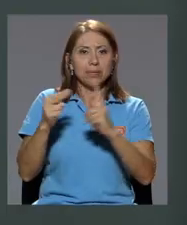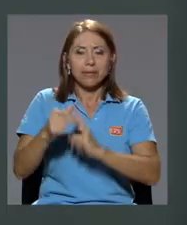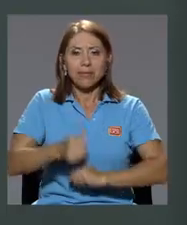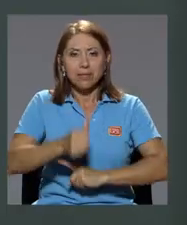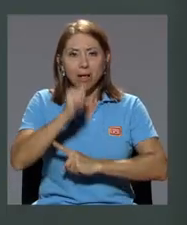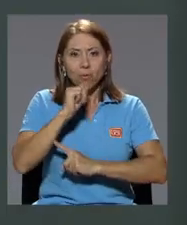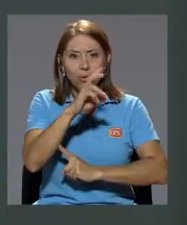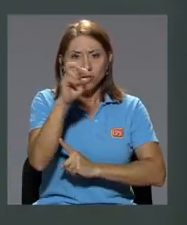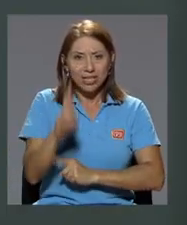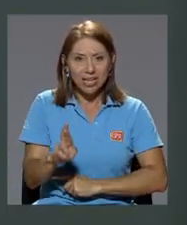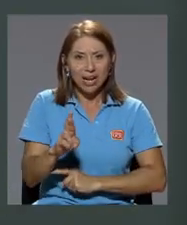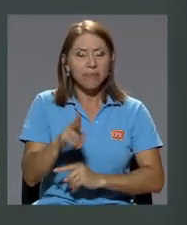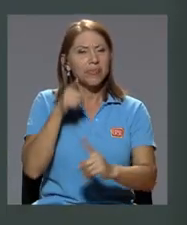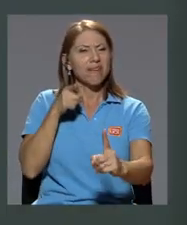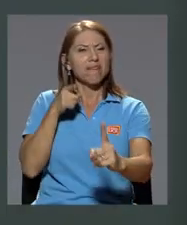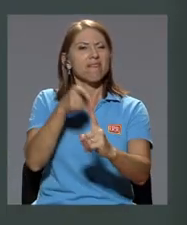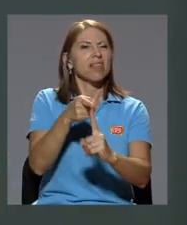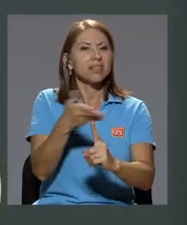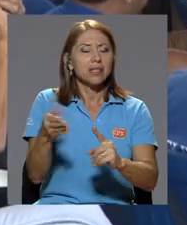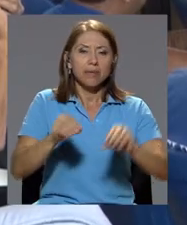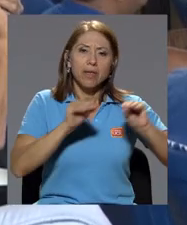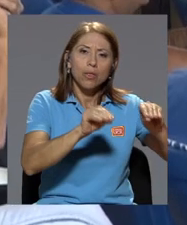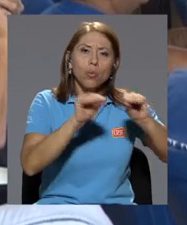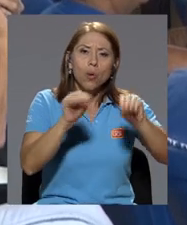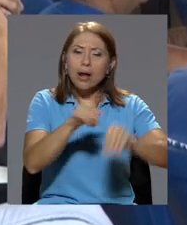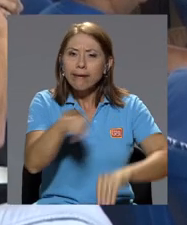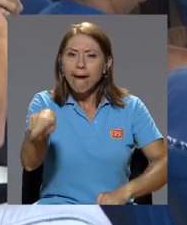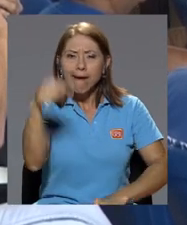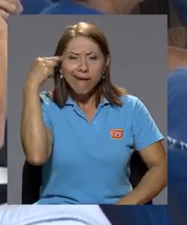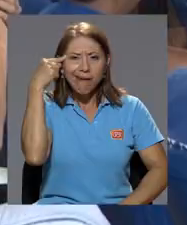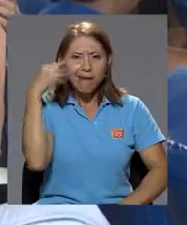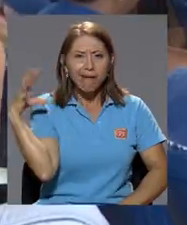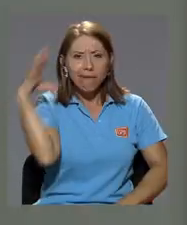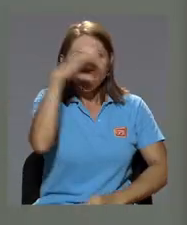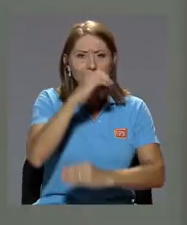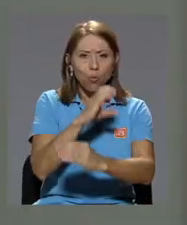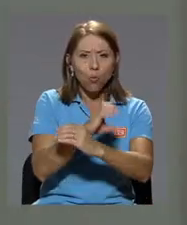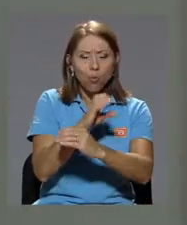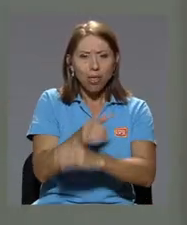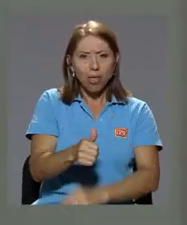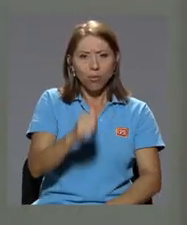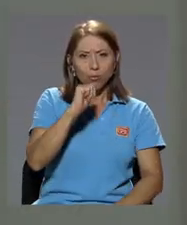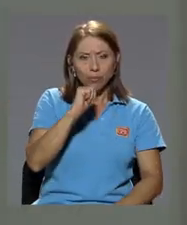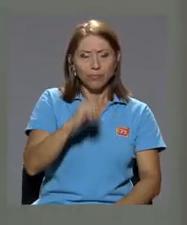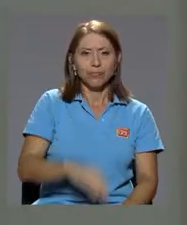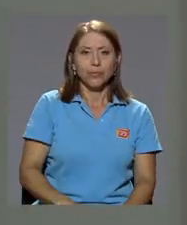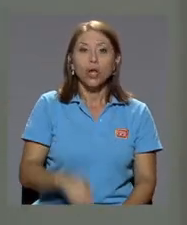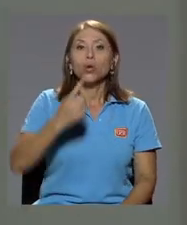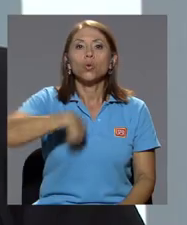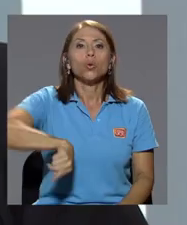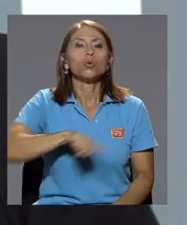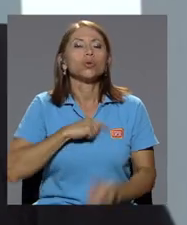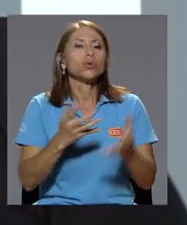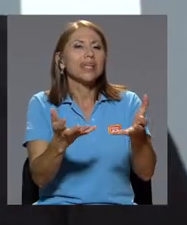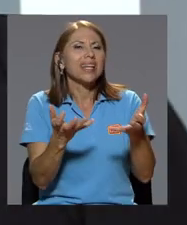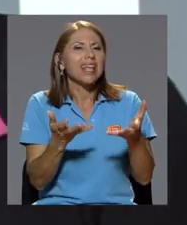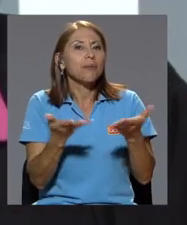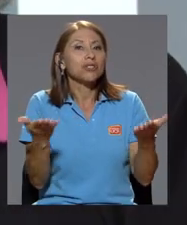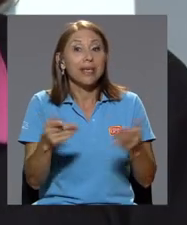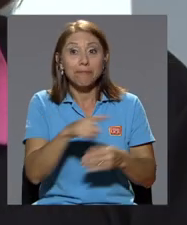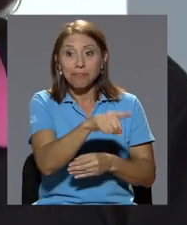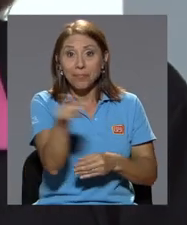Costa Rica, cuyo fin es educar y concientizar sobre el cuidado de este recurso. Nosotros lo que queríamos era que al